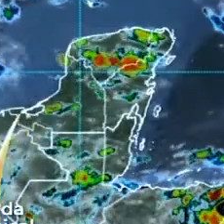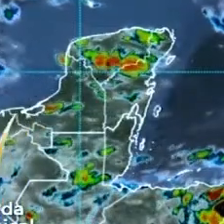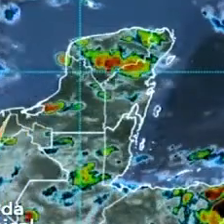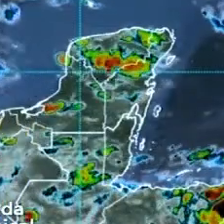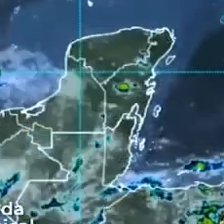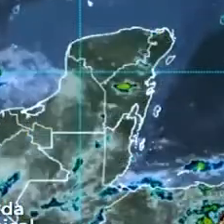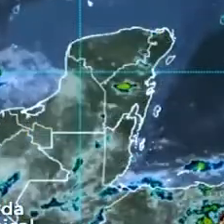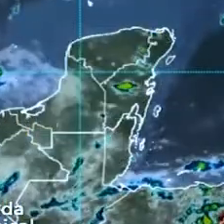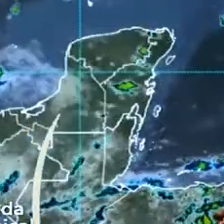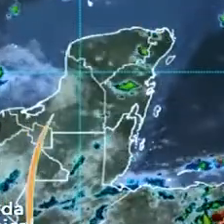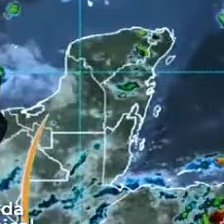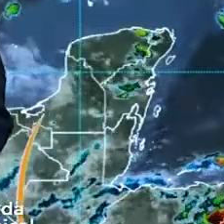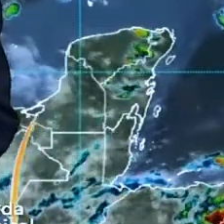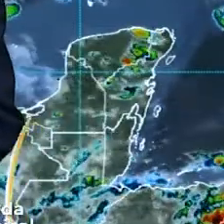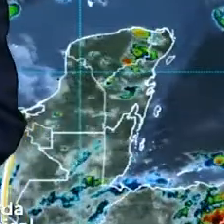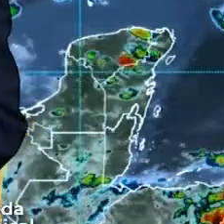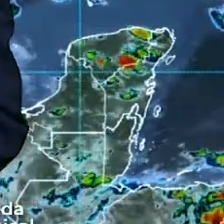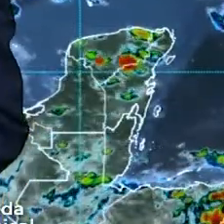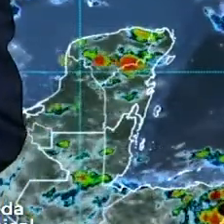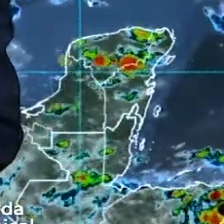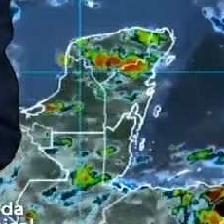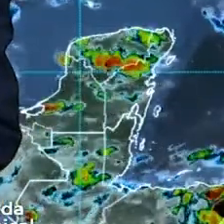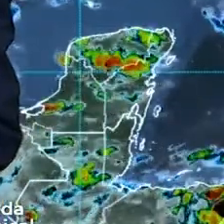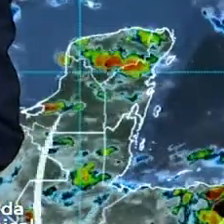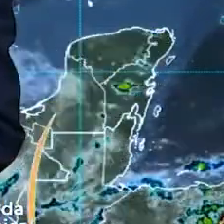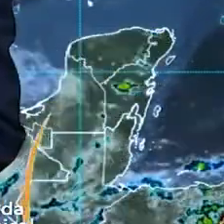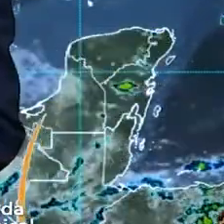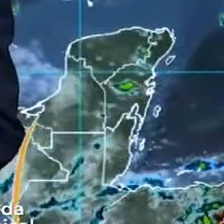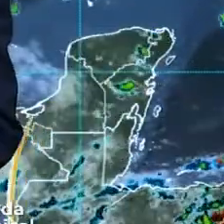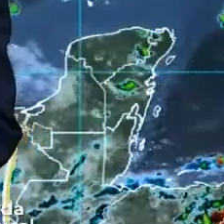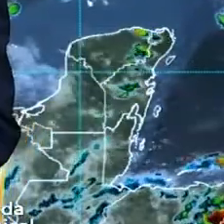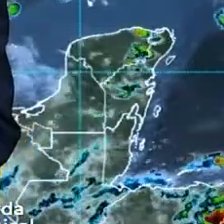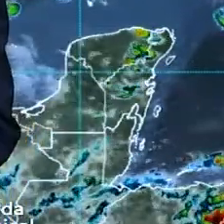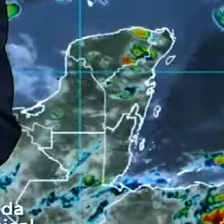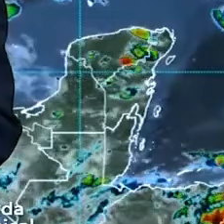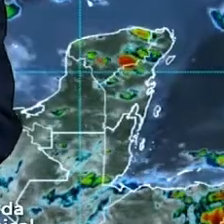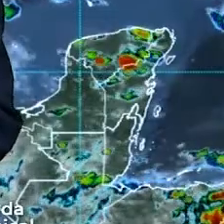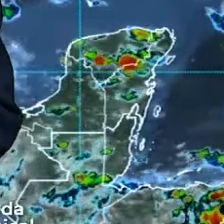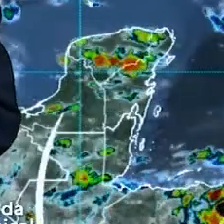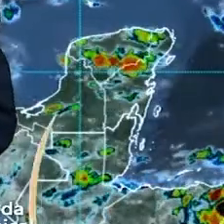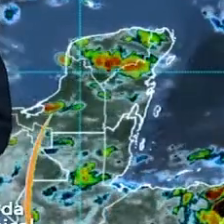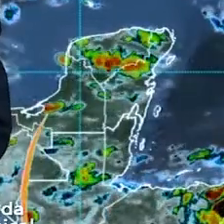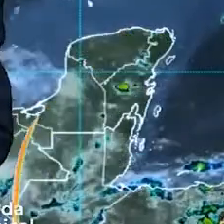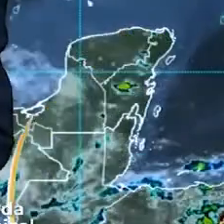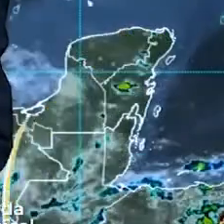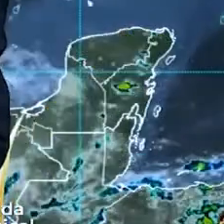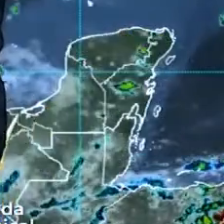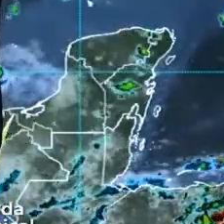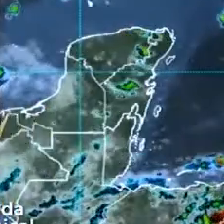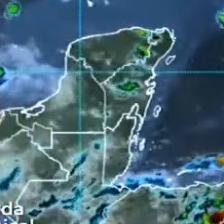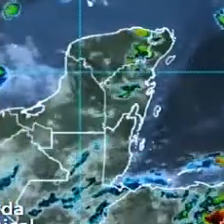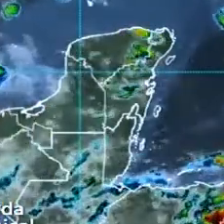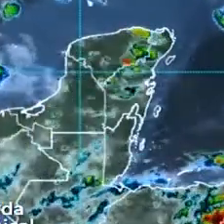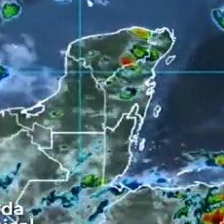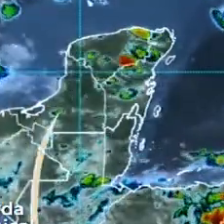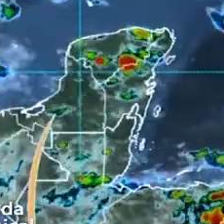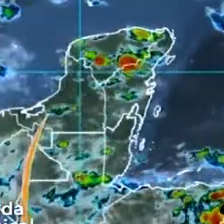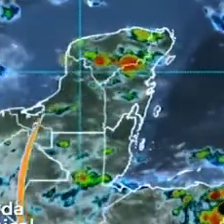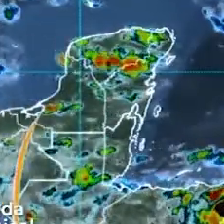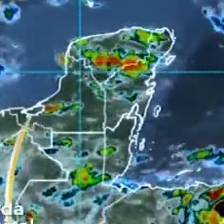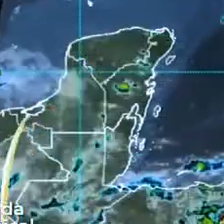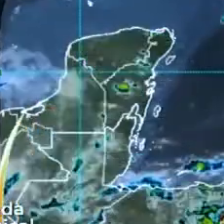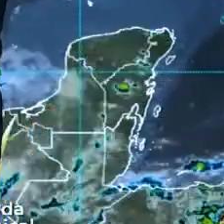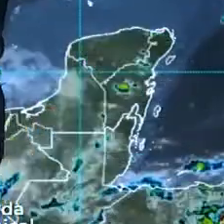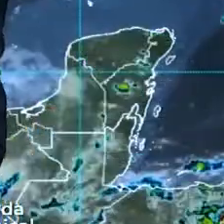allá en el Pacífico, muy retirado de las costas nacionales, sigue su viaje hacia lo que es el noroeste, retirándose de nosotros y solamente